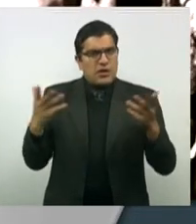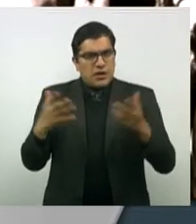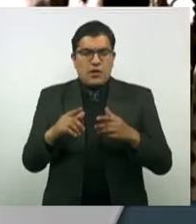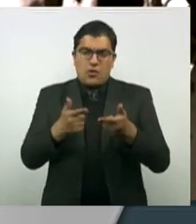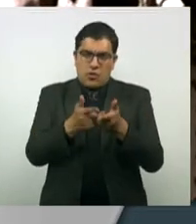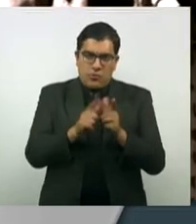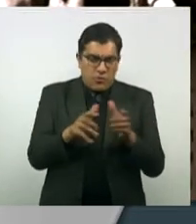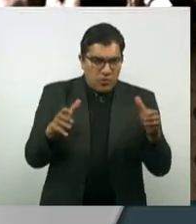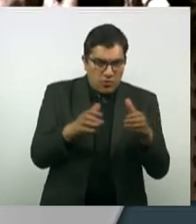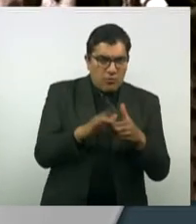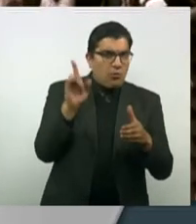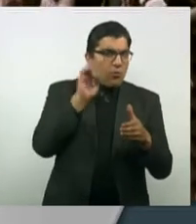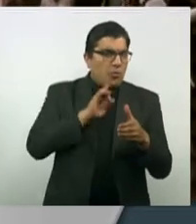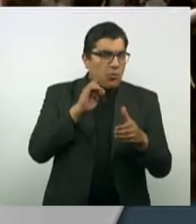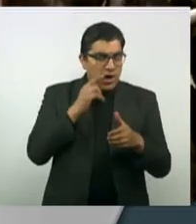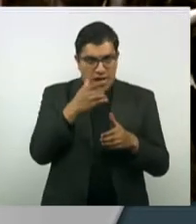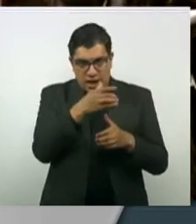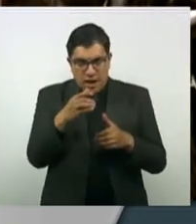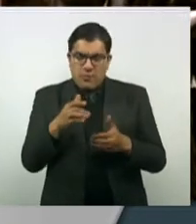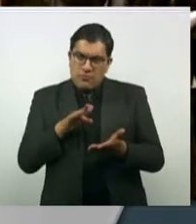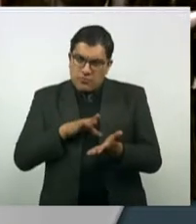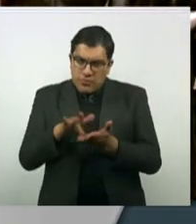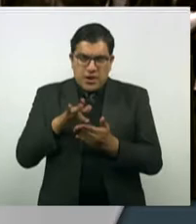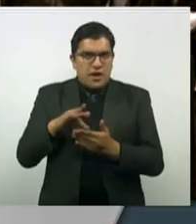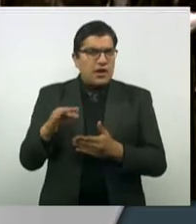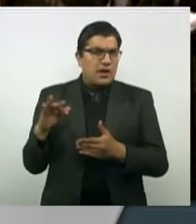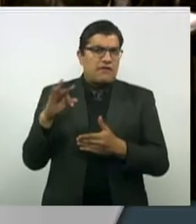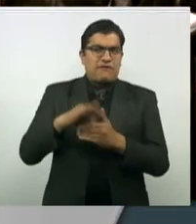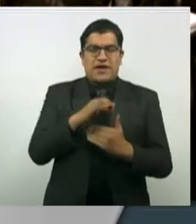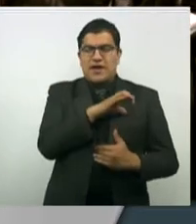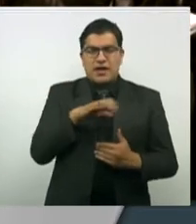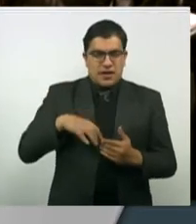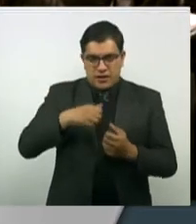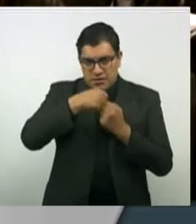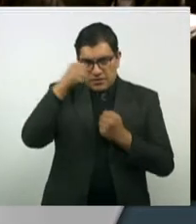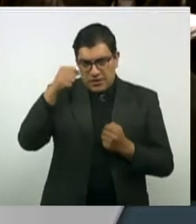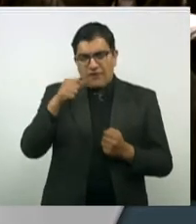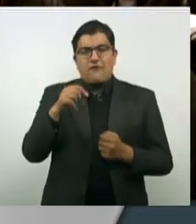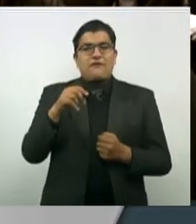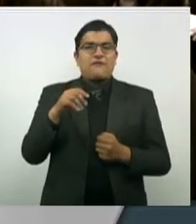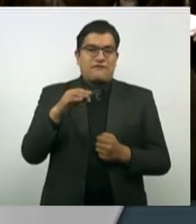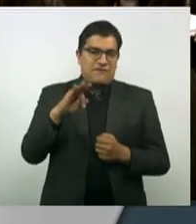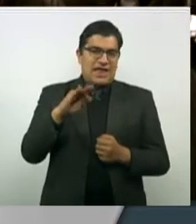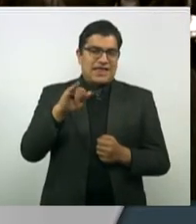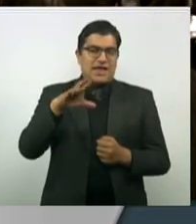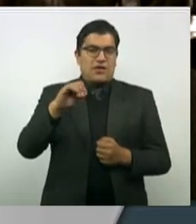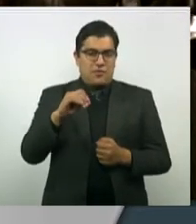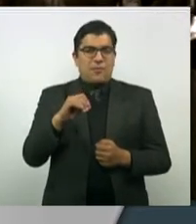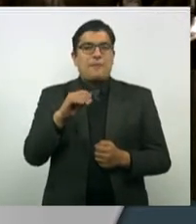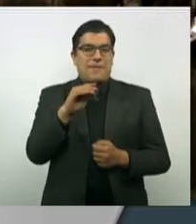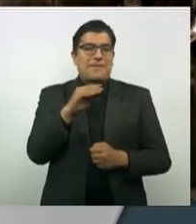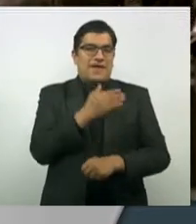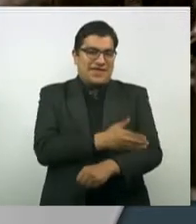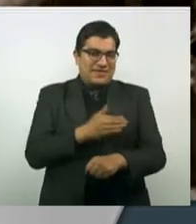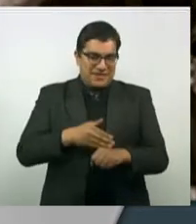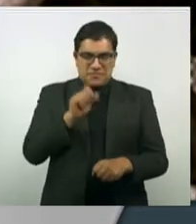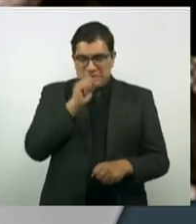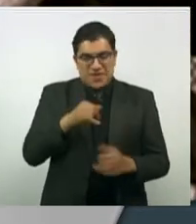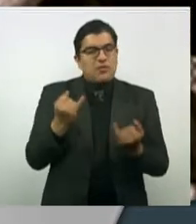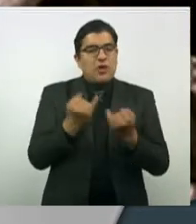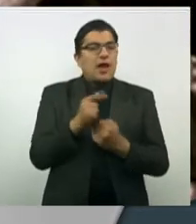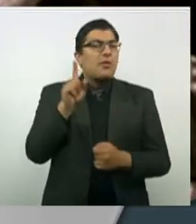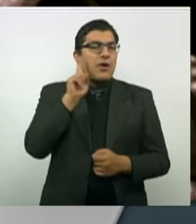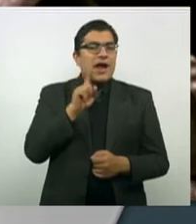mujeres campesinas para apoyar la candidatura de Francisco I. Madero. Y también formó una liga llamada Rita